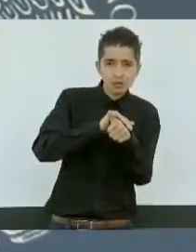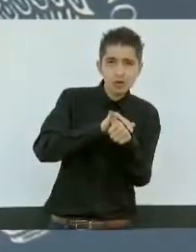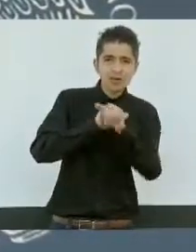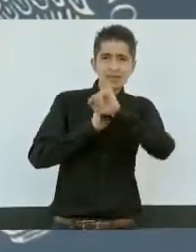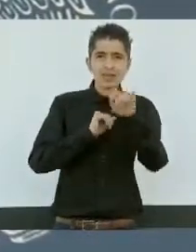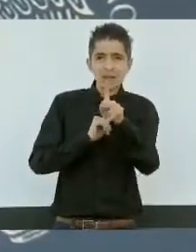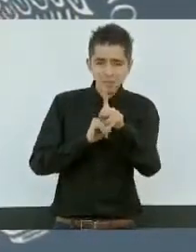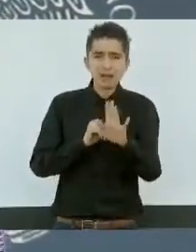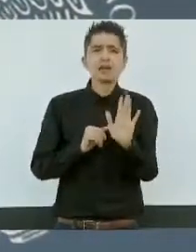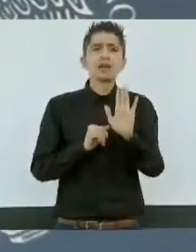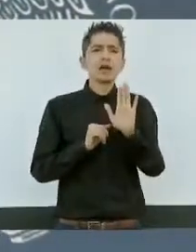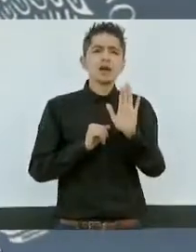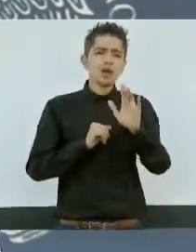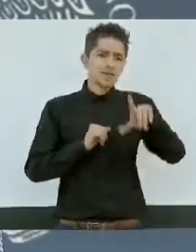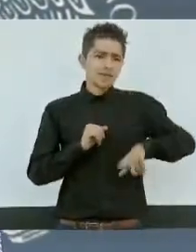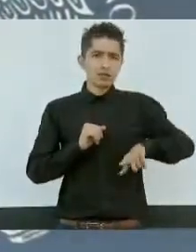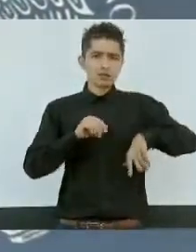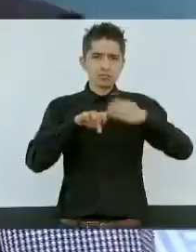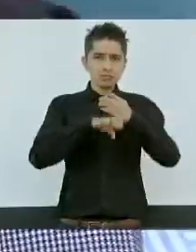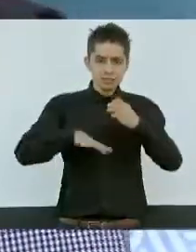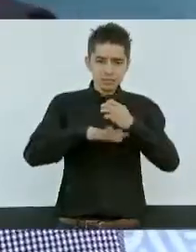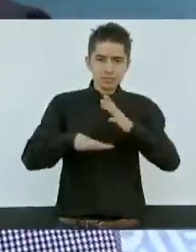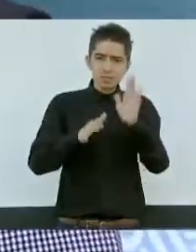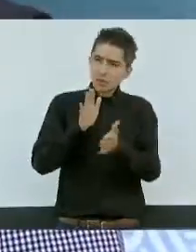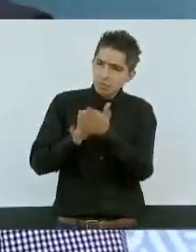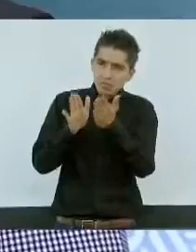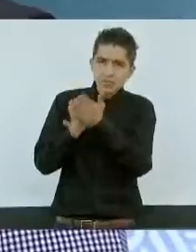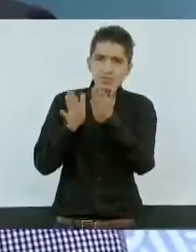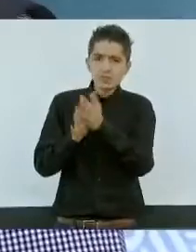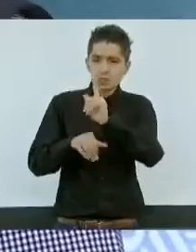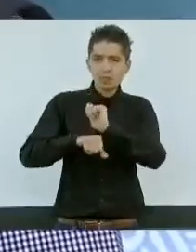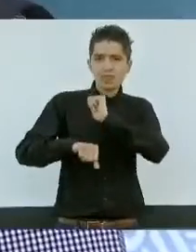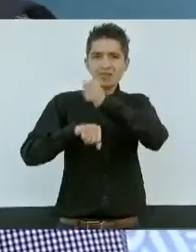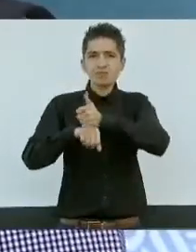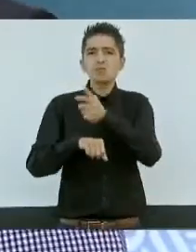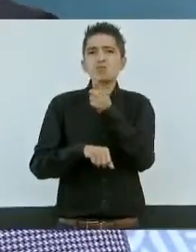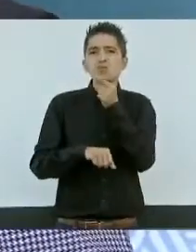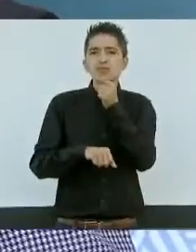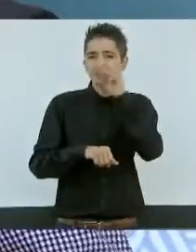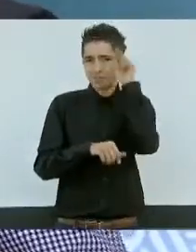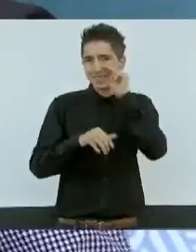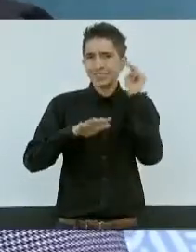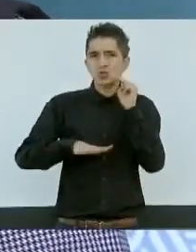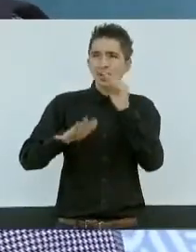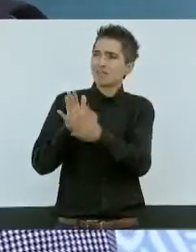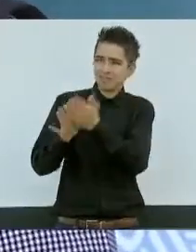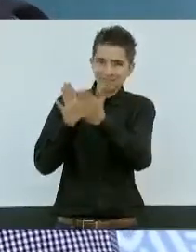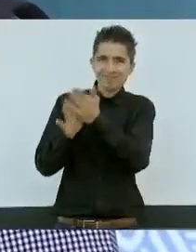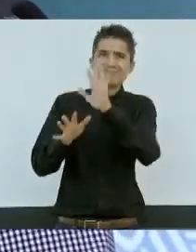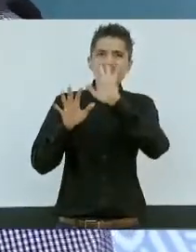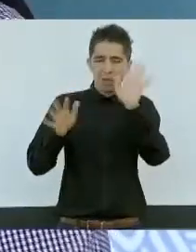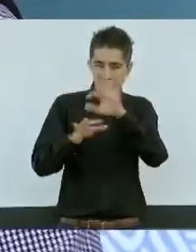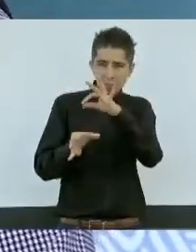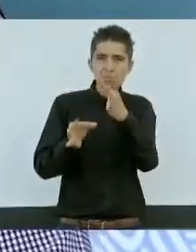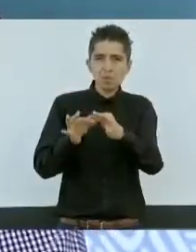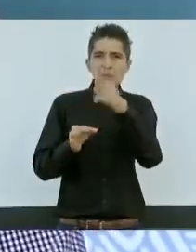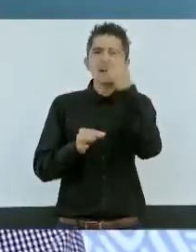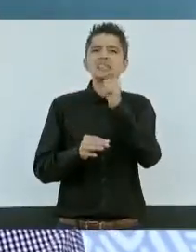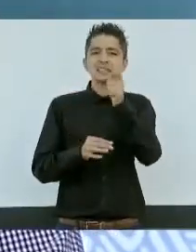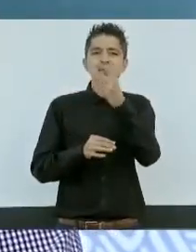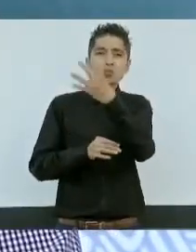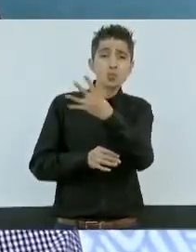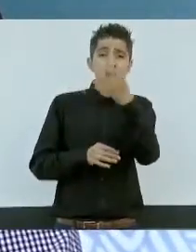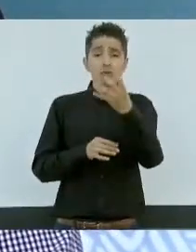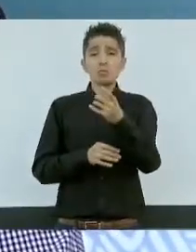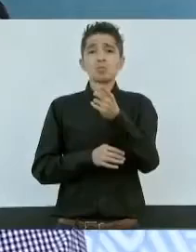Jiquilpan, el gobierno del Estado construyó un cuartel general de la Policía de Michoacán para albergar a 400